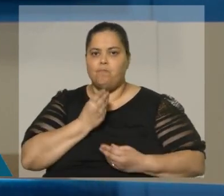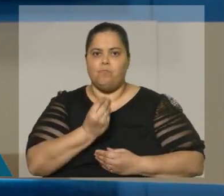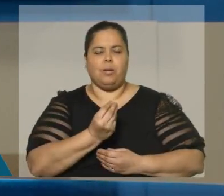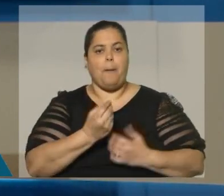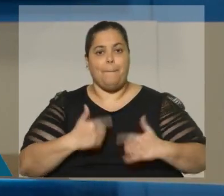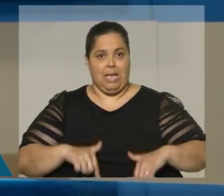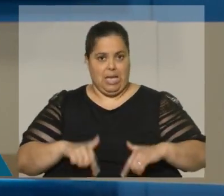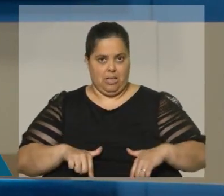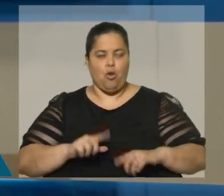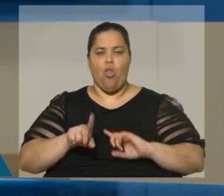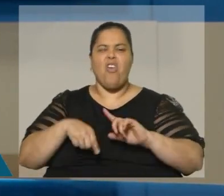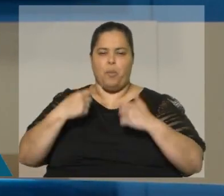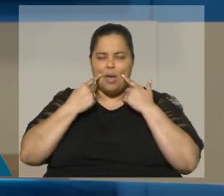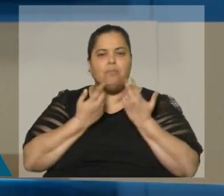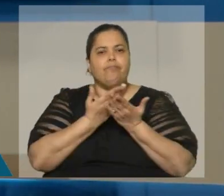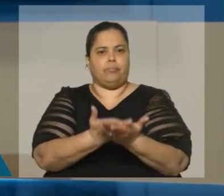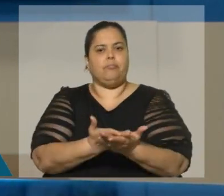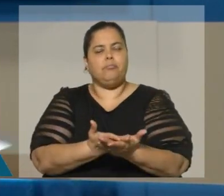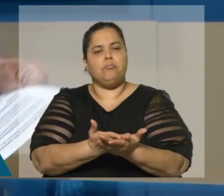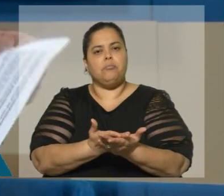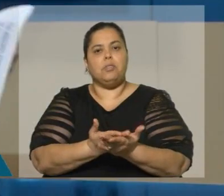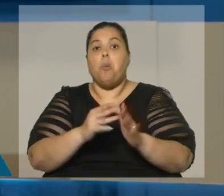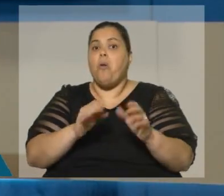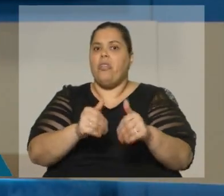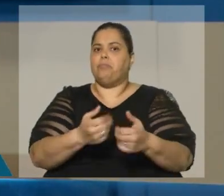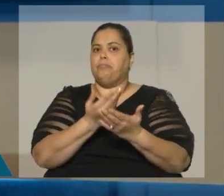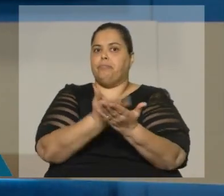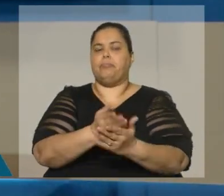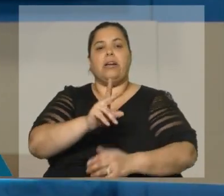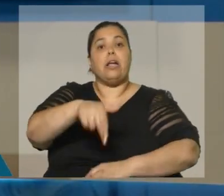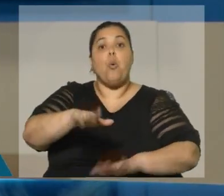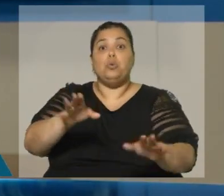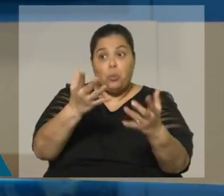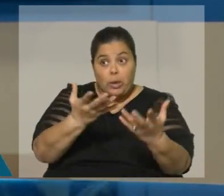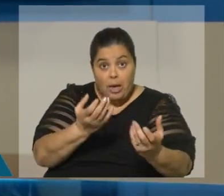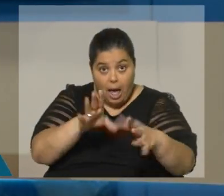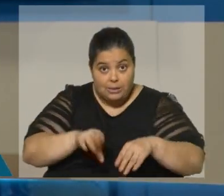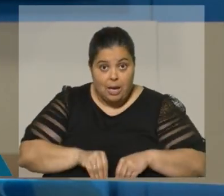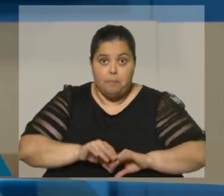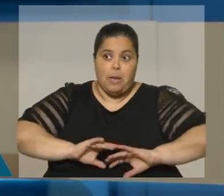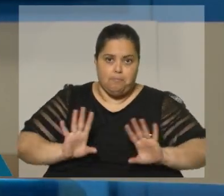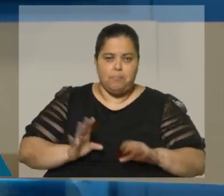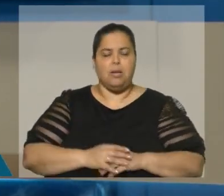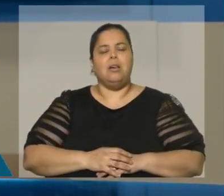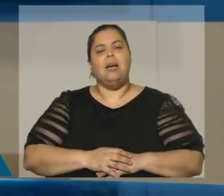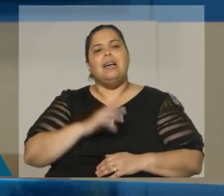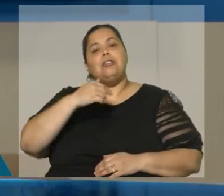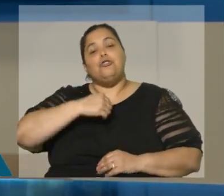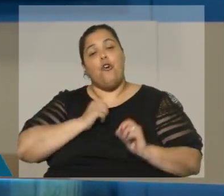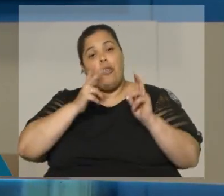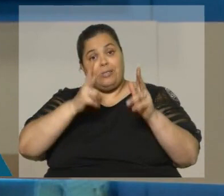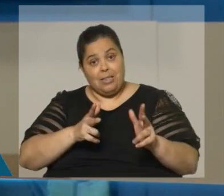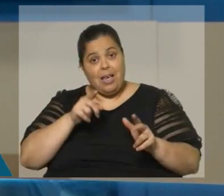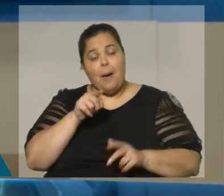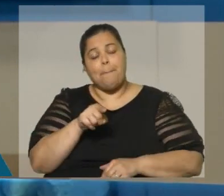después de haber puesto ese cargo a disposición del presidente. Yo decía, Danilo